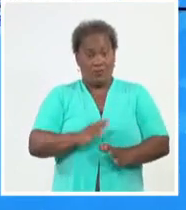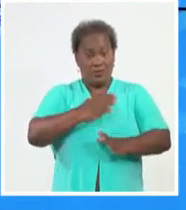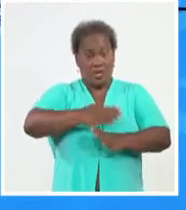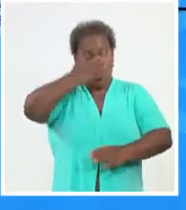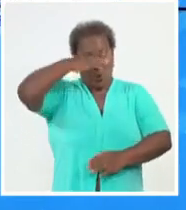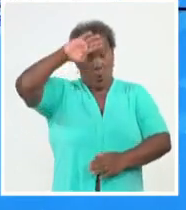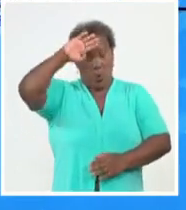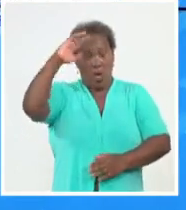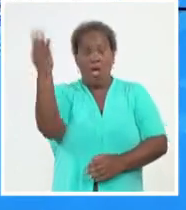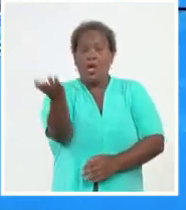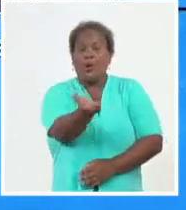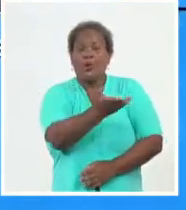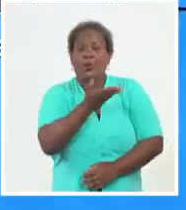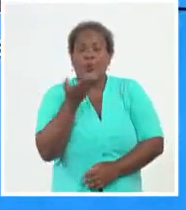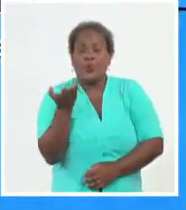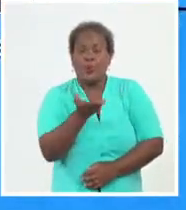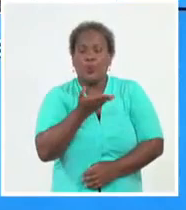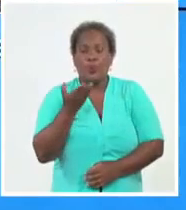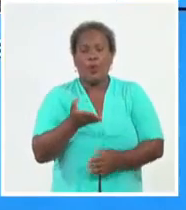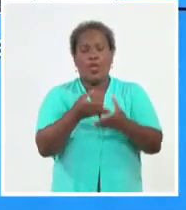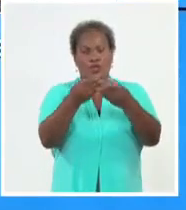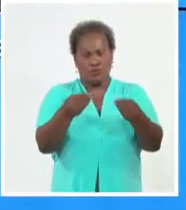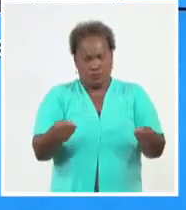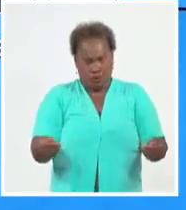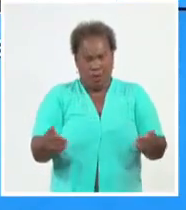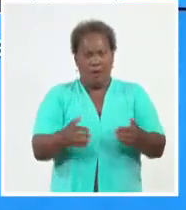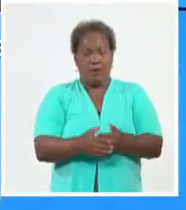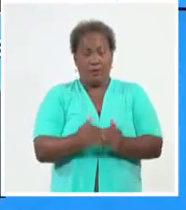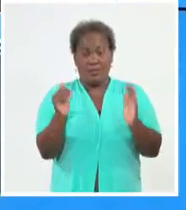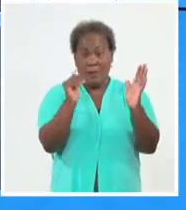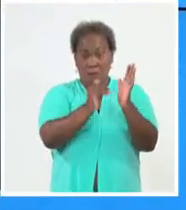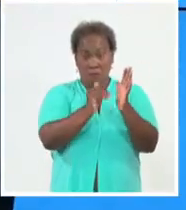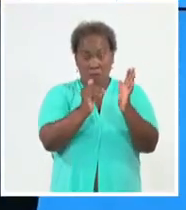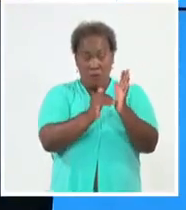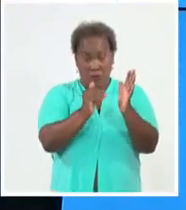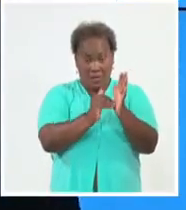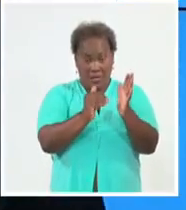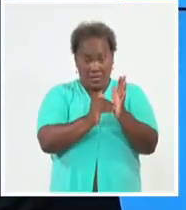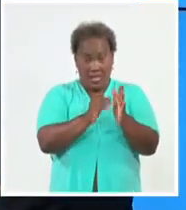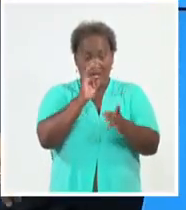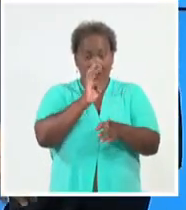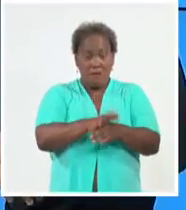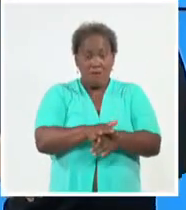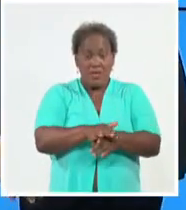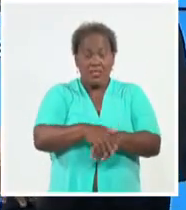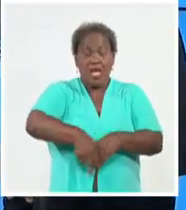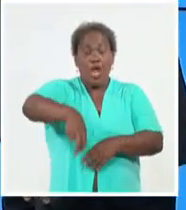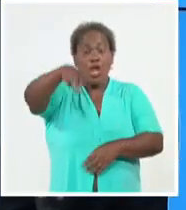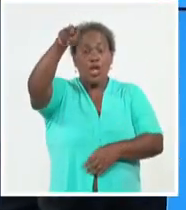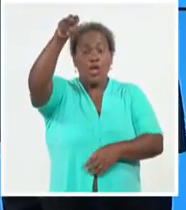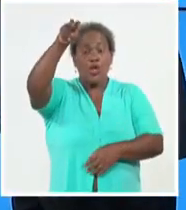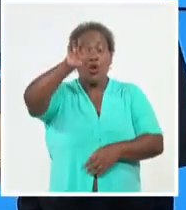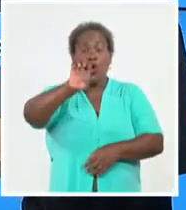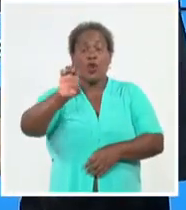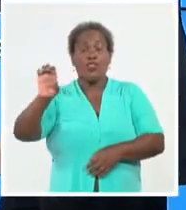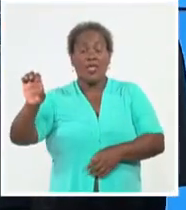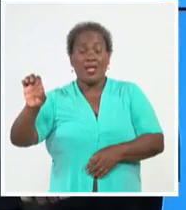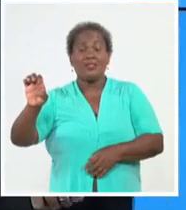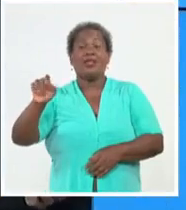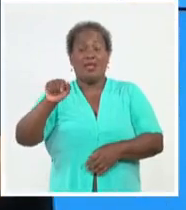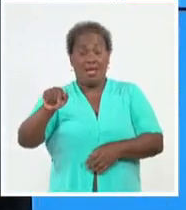de Cuba. Los vientos, variables débiles, pero ya desde la tarde comienzan a soplar del nordeste al este. En la mitad